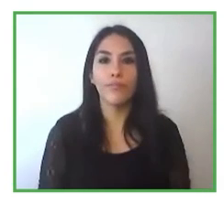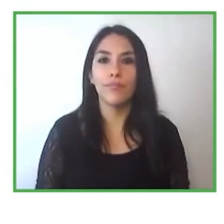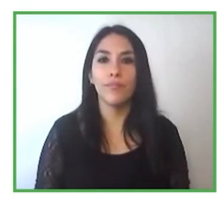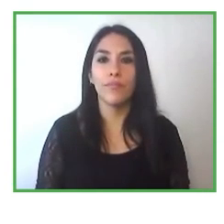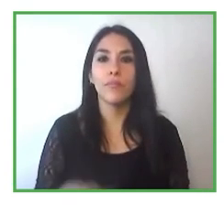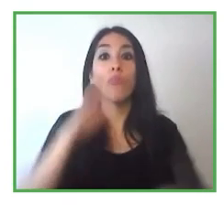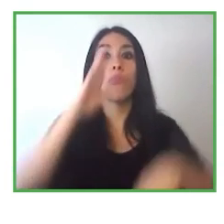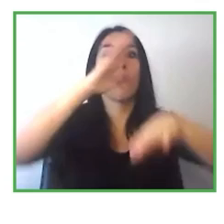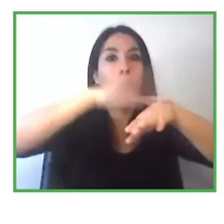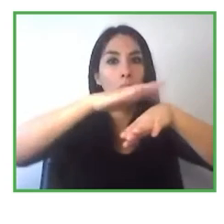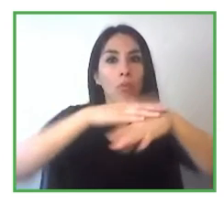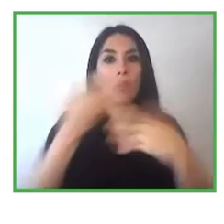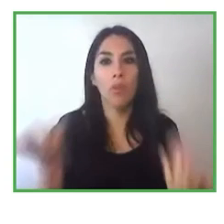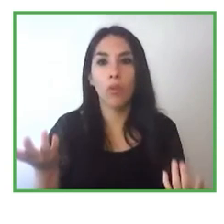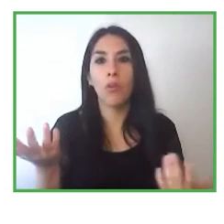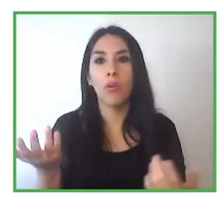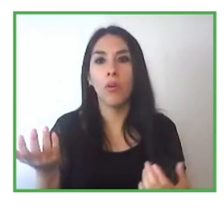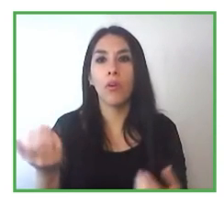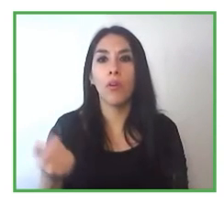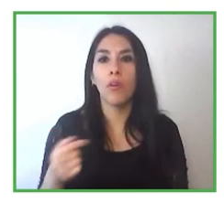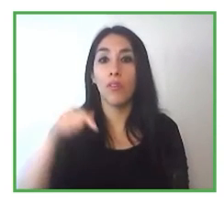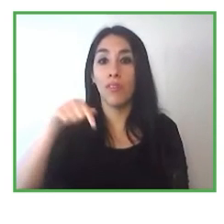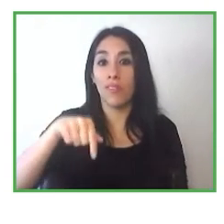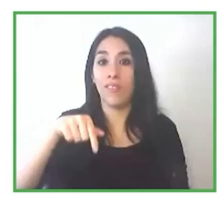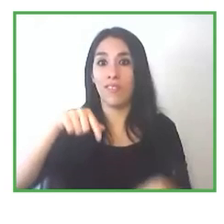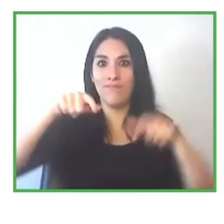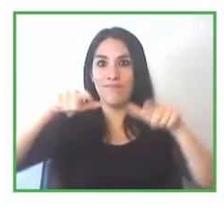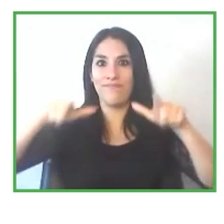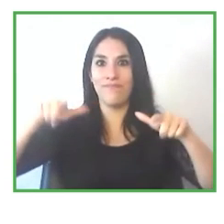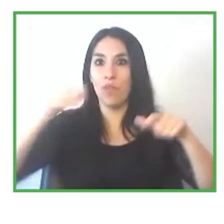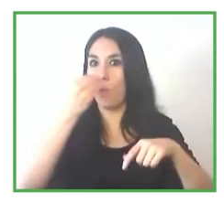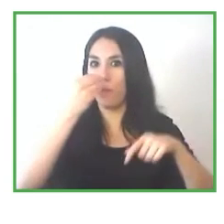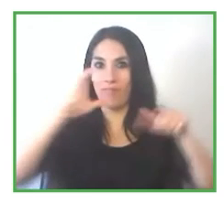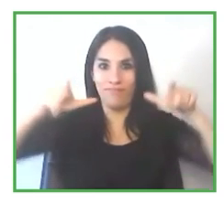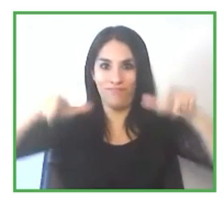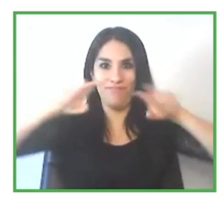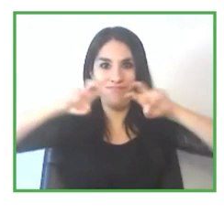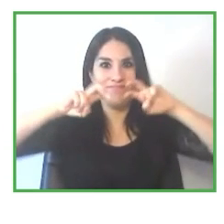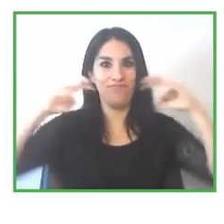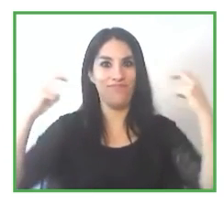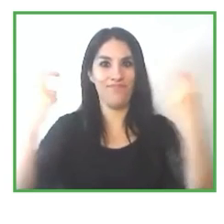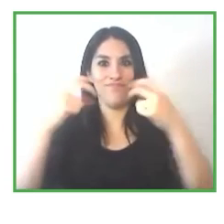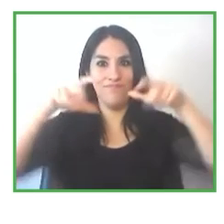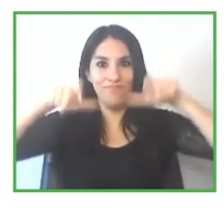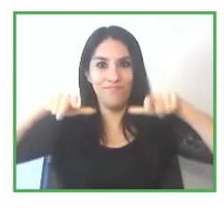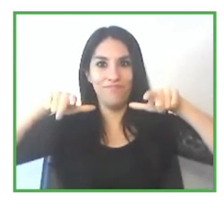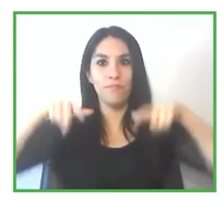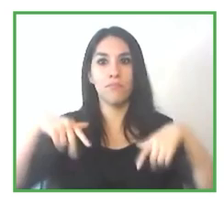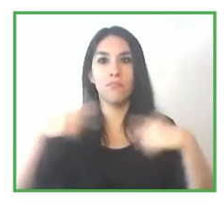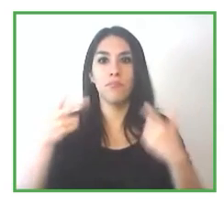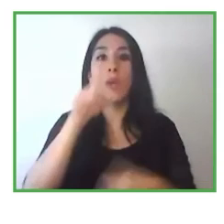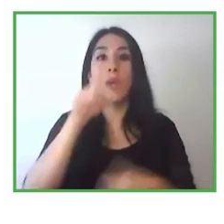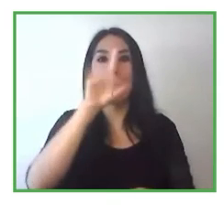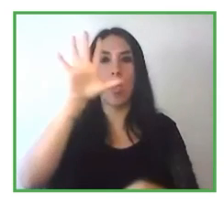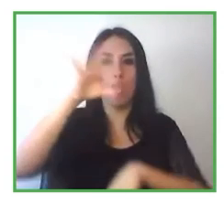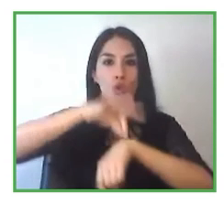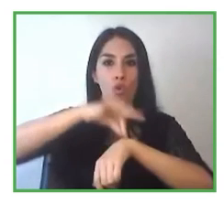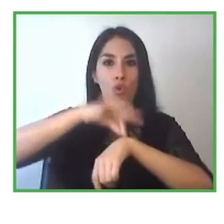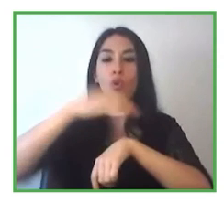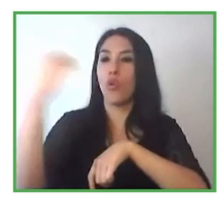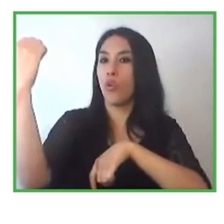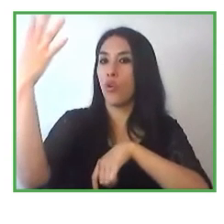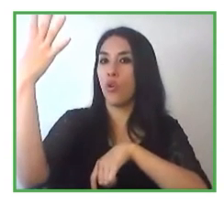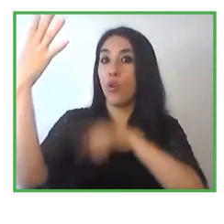ellos llegaban al comedor el bombillo se apagaba 15 minutos de café en la mañana de desayuno a los 15